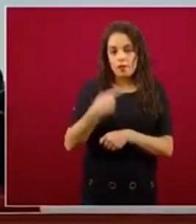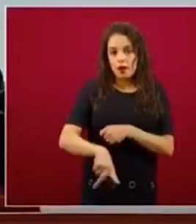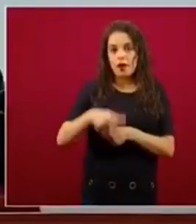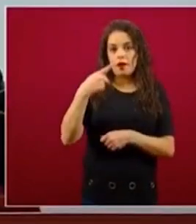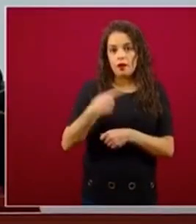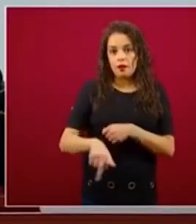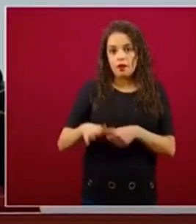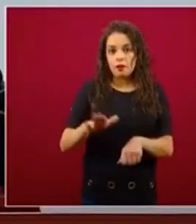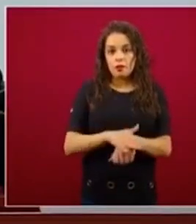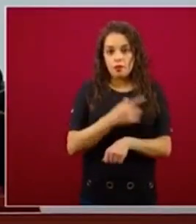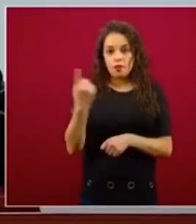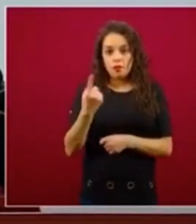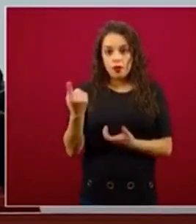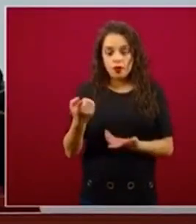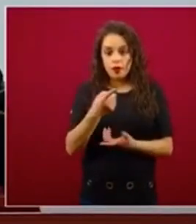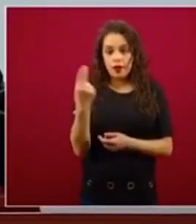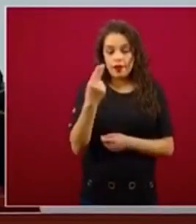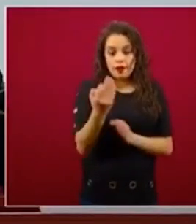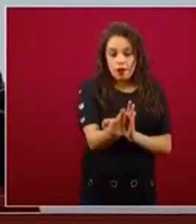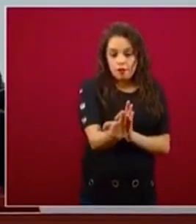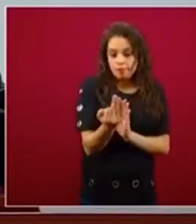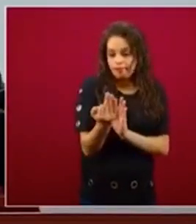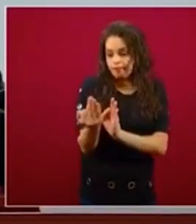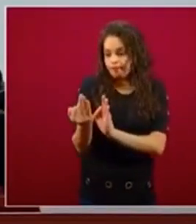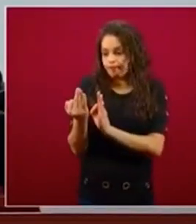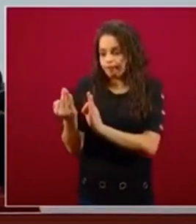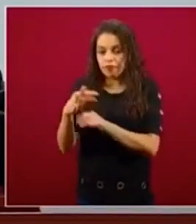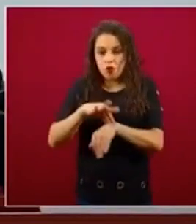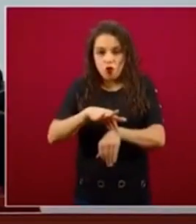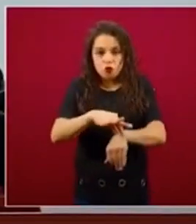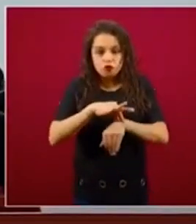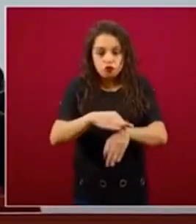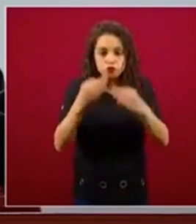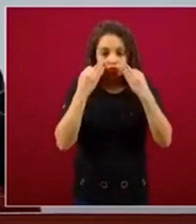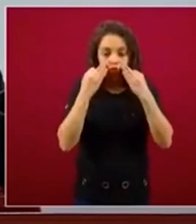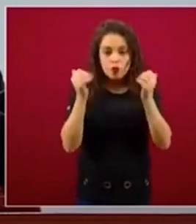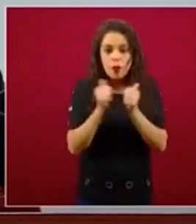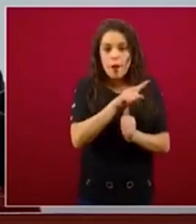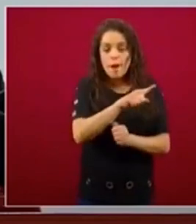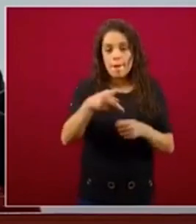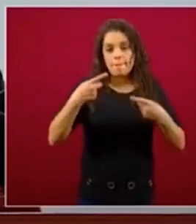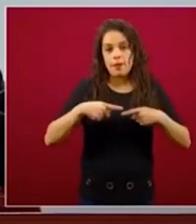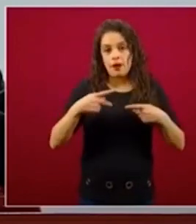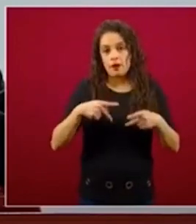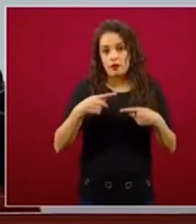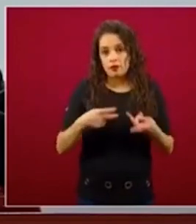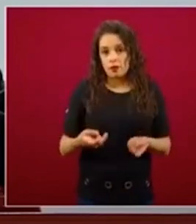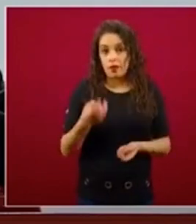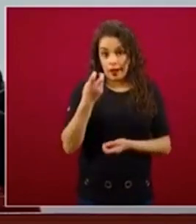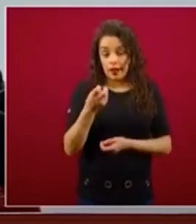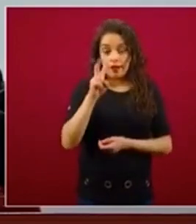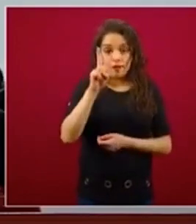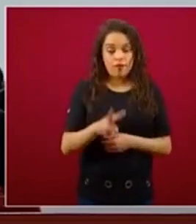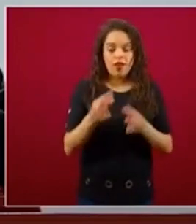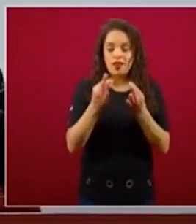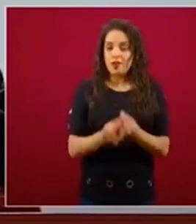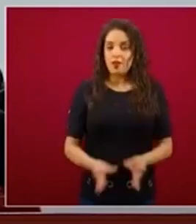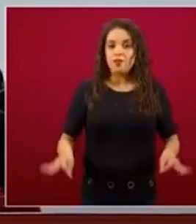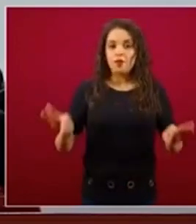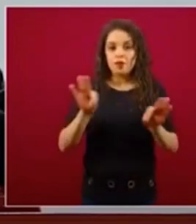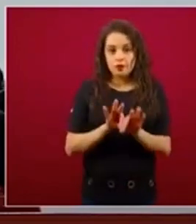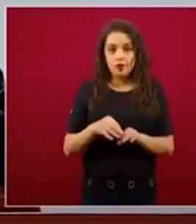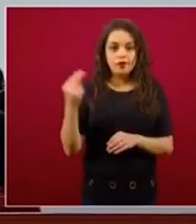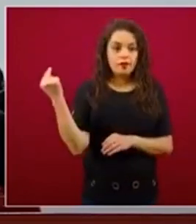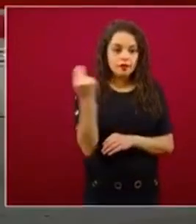demanda una cercanía física con las personas que cuidan y por ello también es muy importante